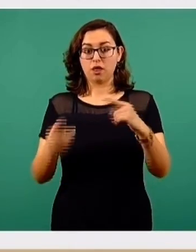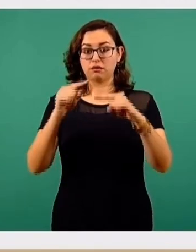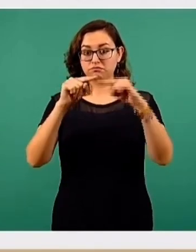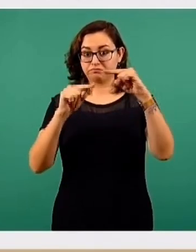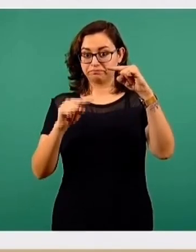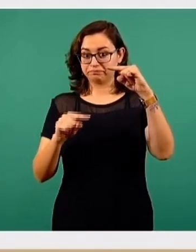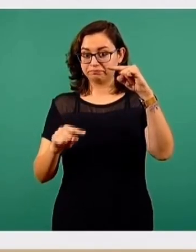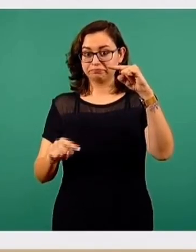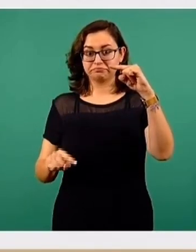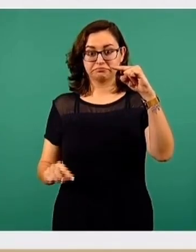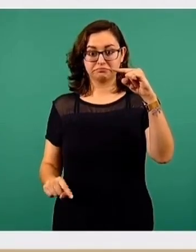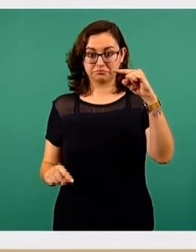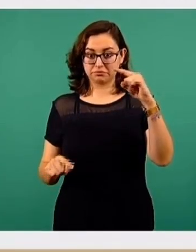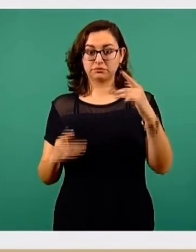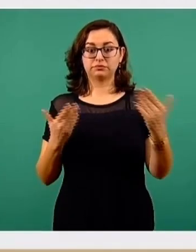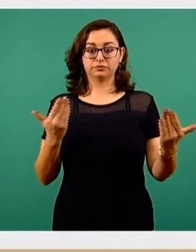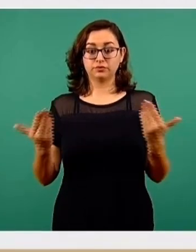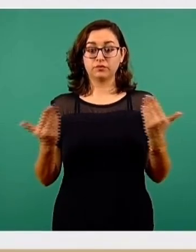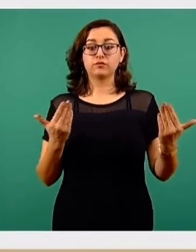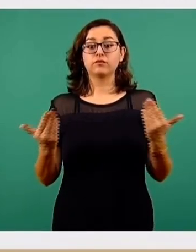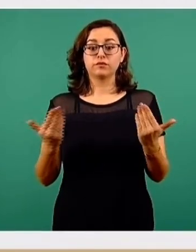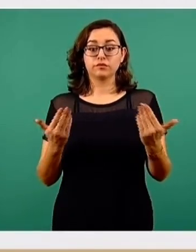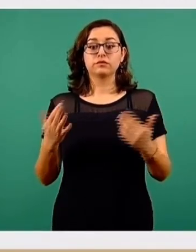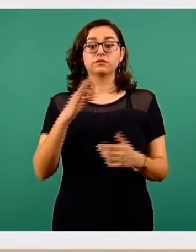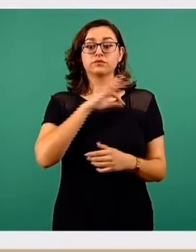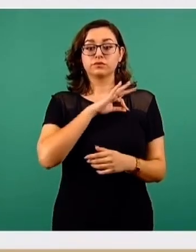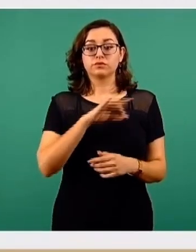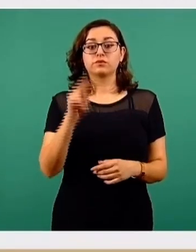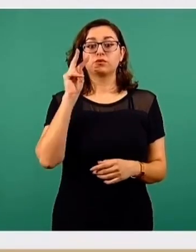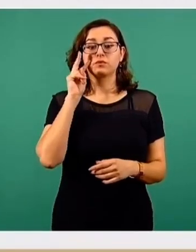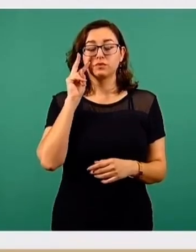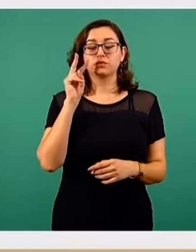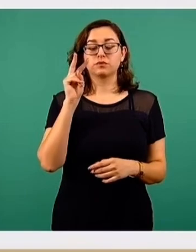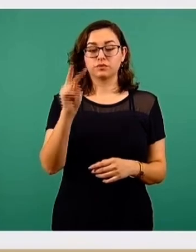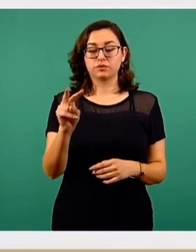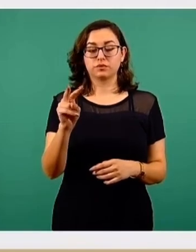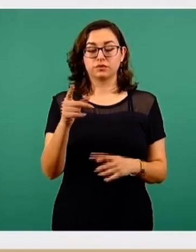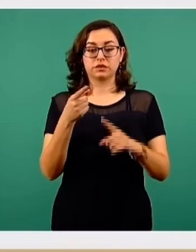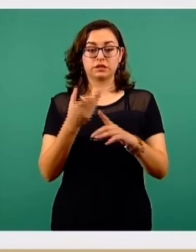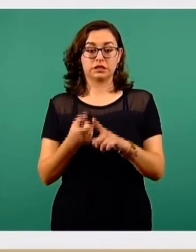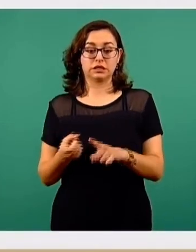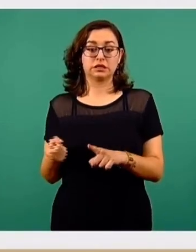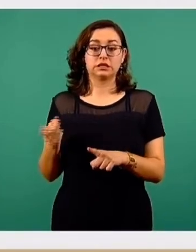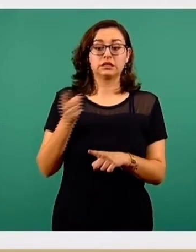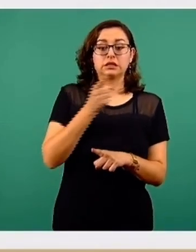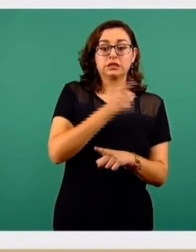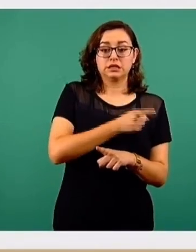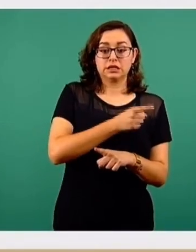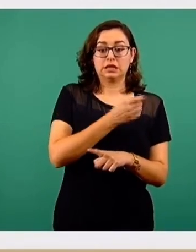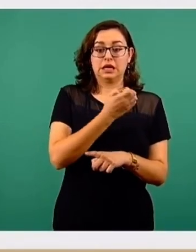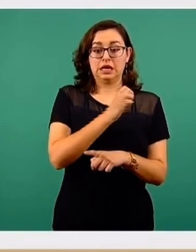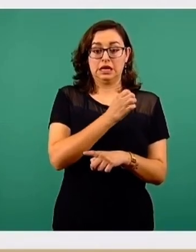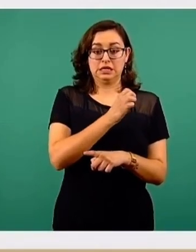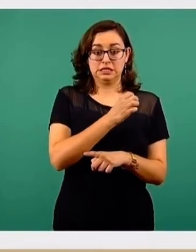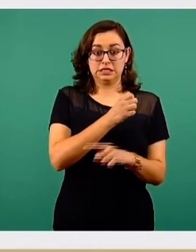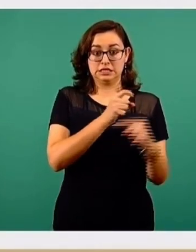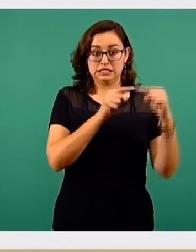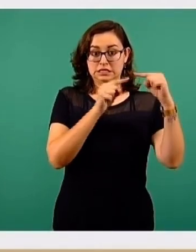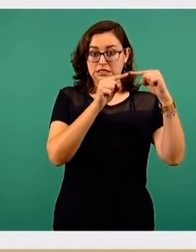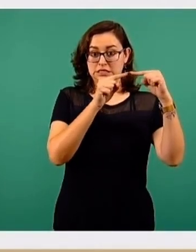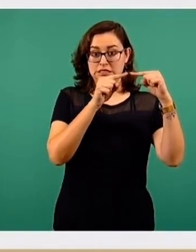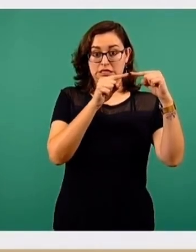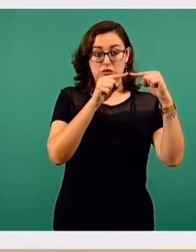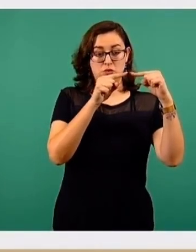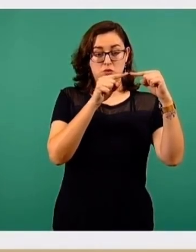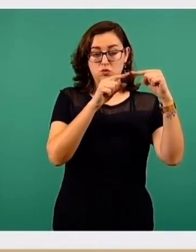comparativo desde el tope, desde el punto máximo de ocupación hospitalaria que tuvimos a principios de